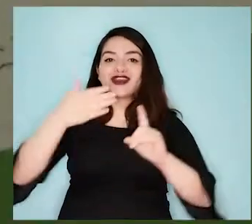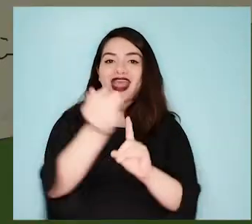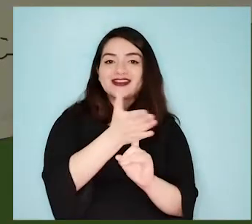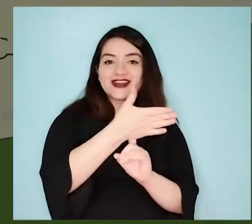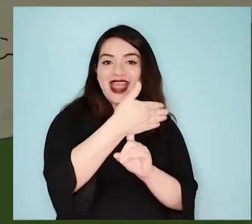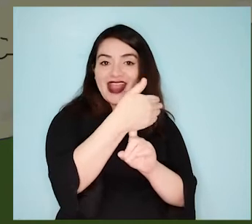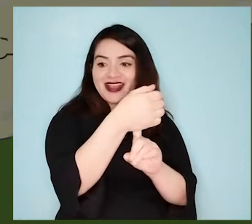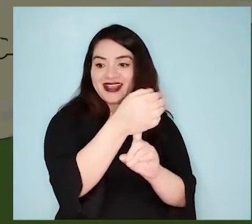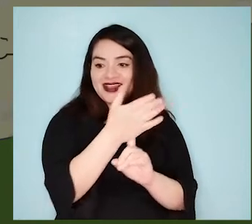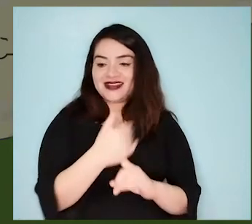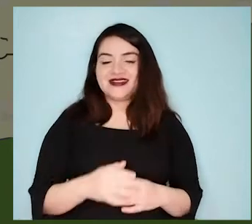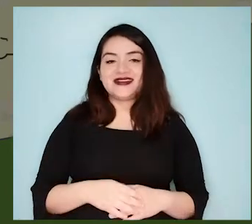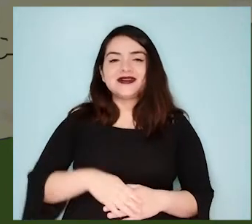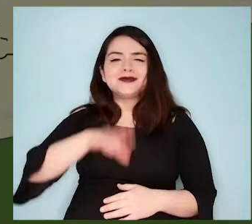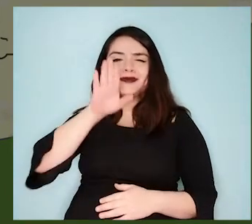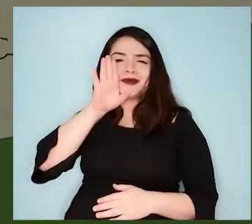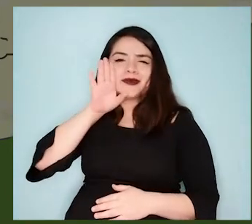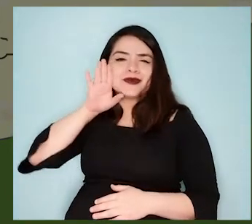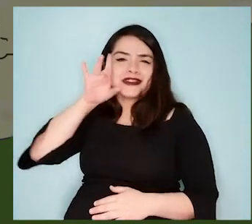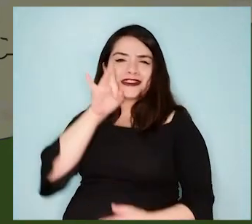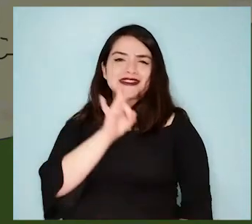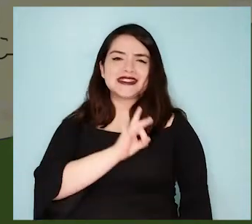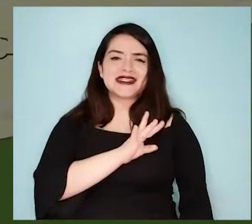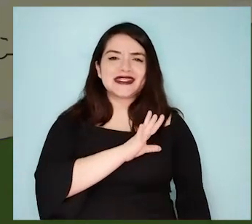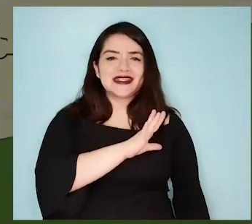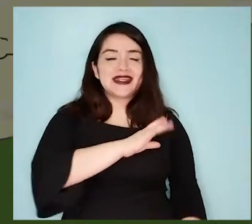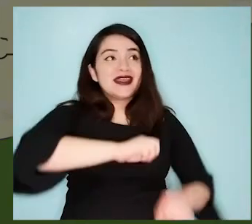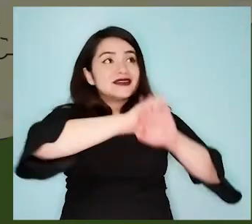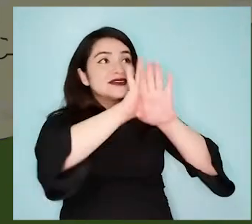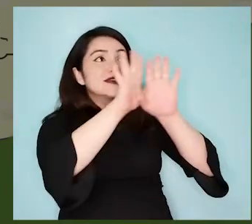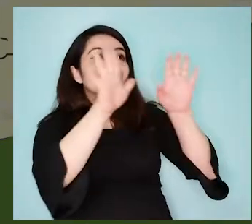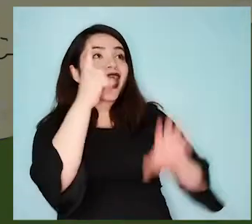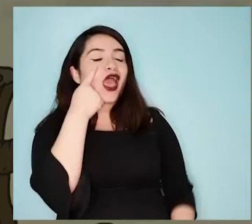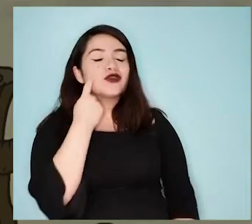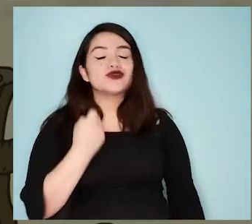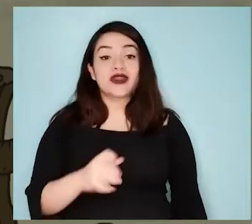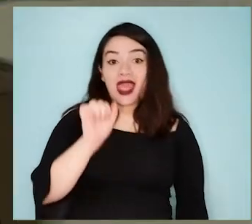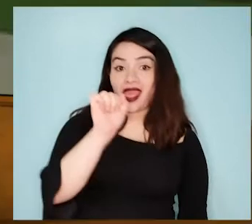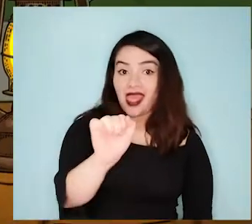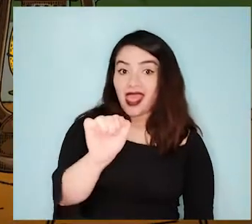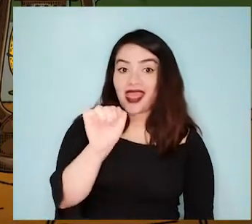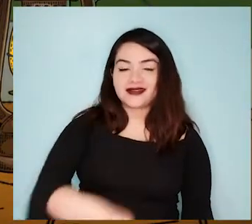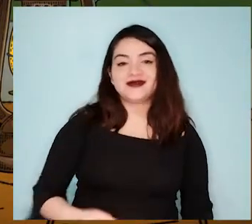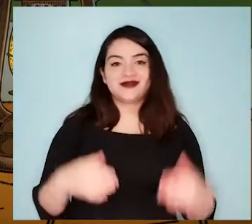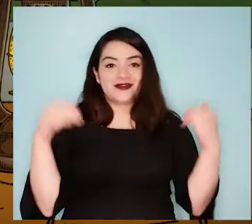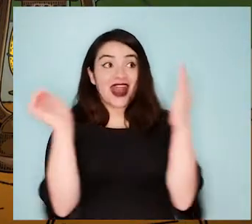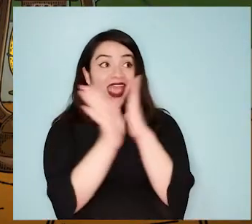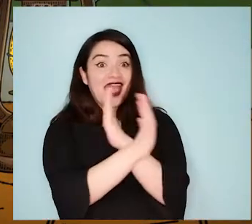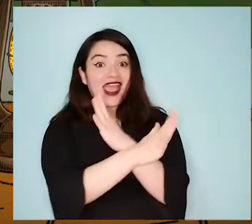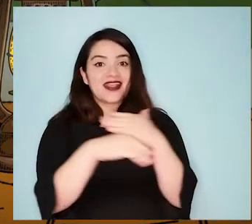¡Canción nacional! ¡Perexeles, te celes, celede! ¡Coná! ¡Paras